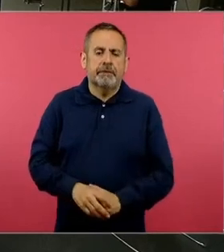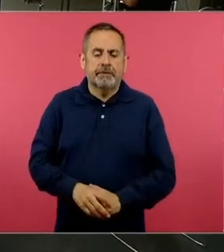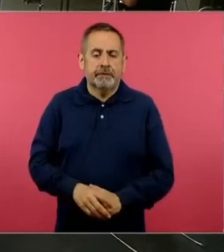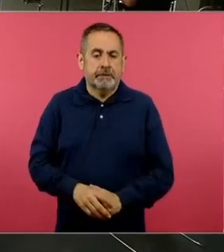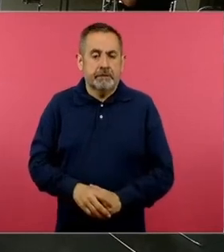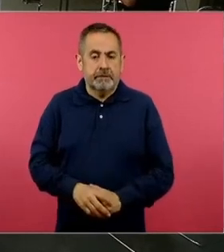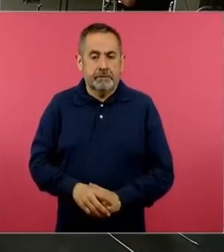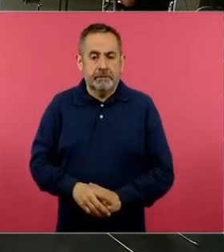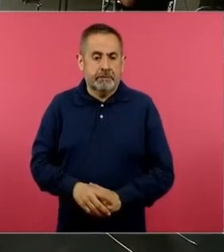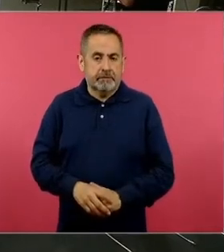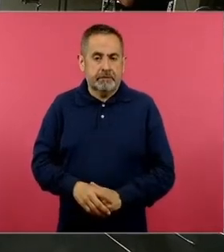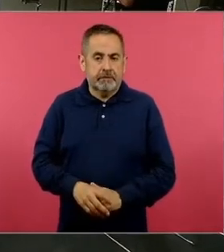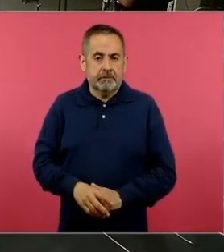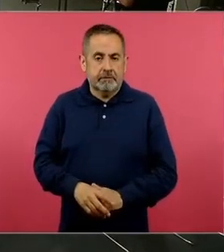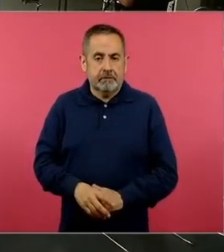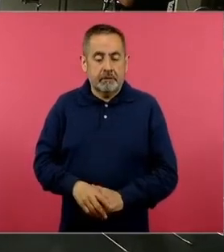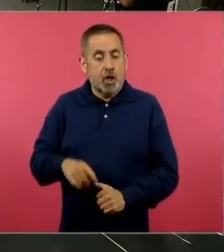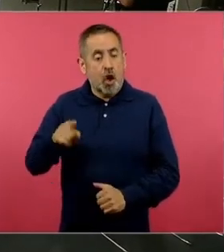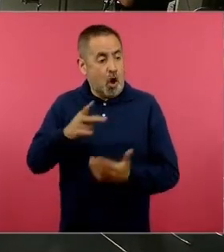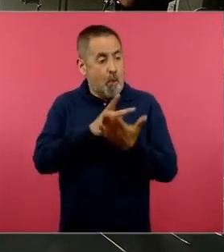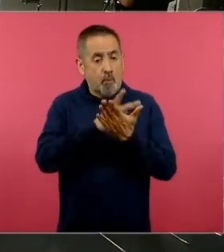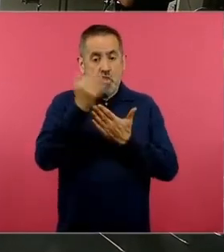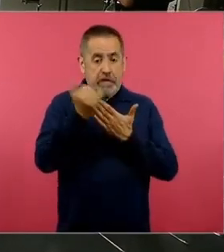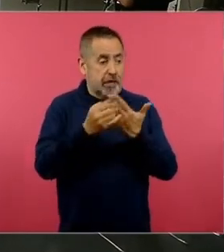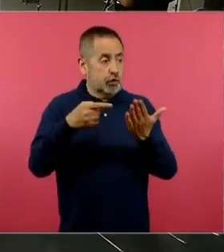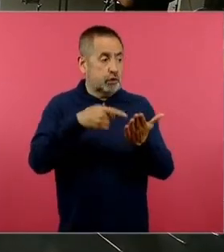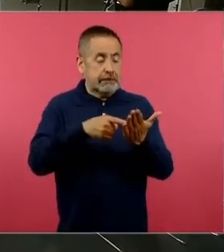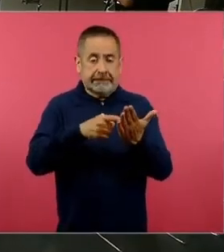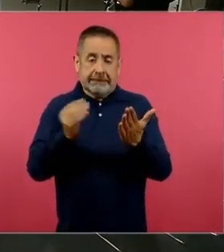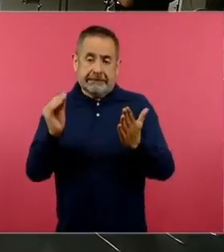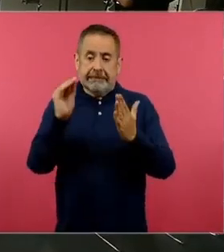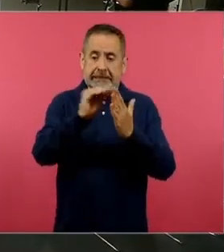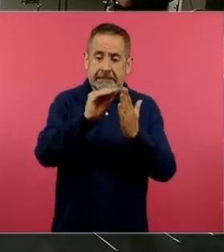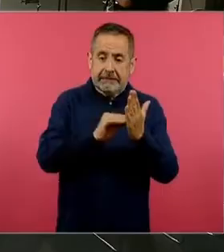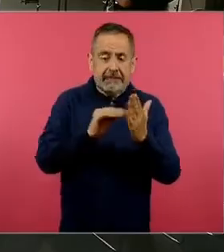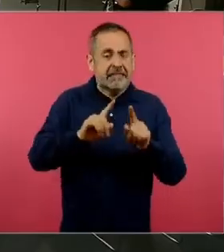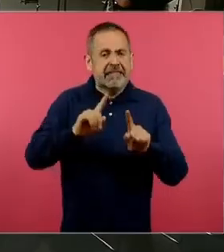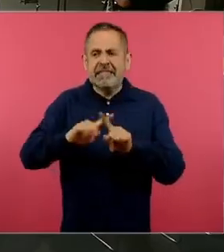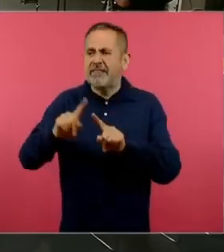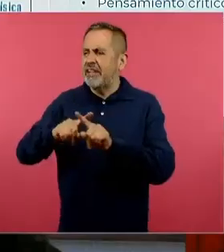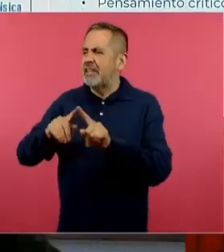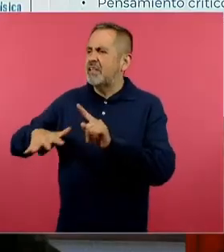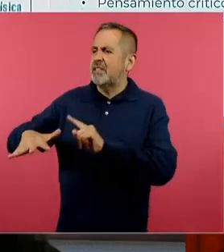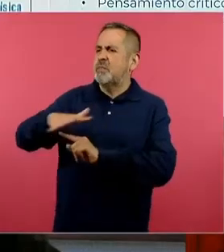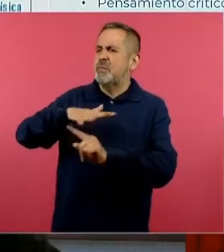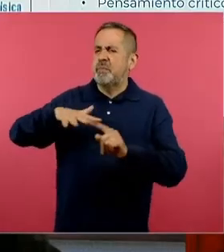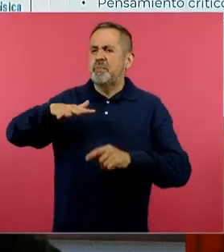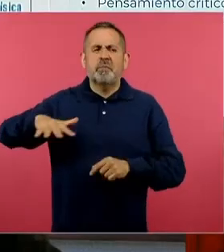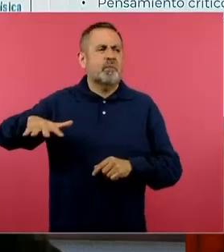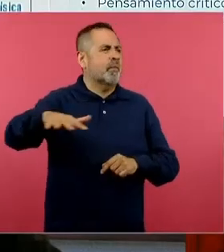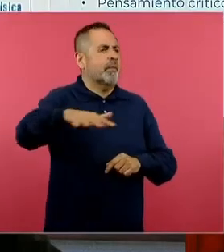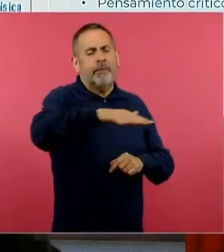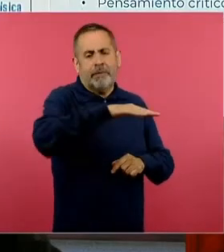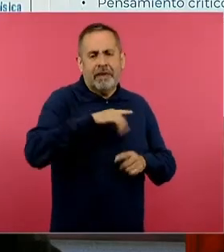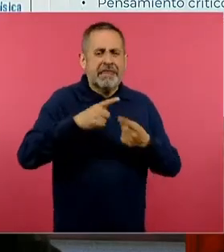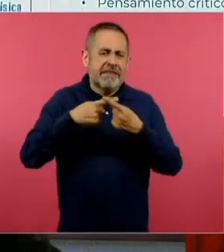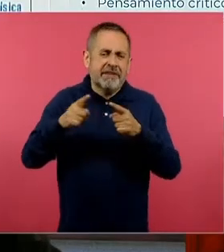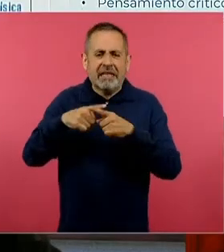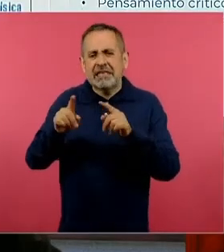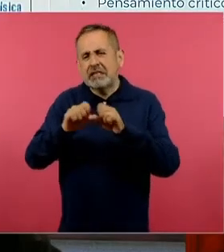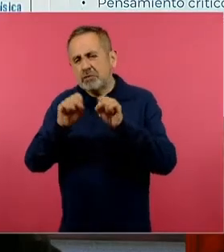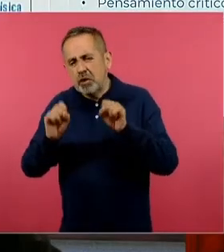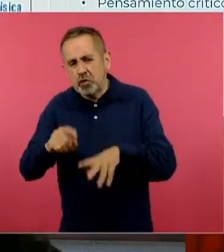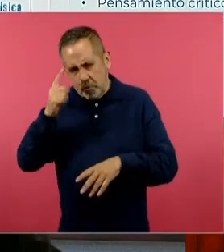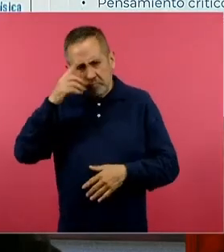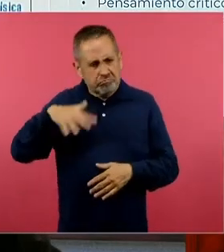La intención justamente de estos proyectos es considerar diferentes entornos, diferentes contextos, diferentes situaciones para